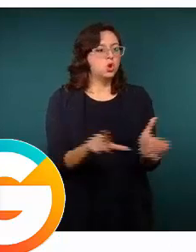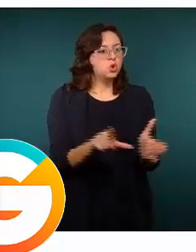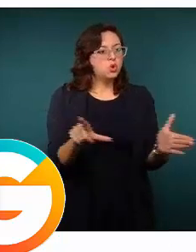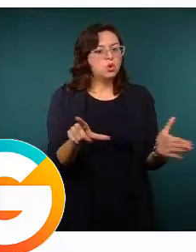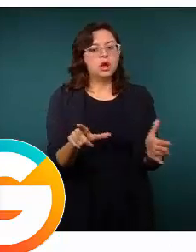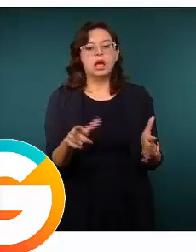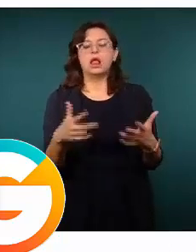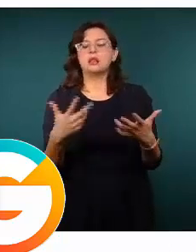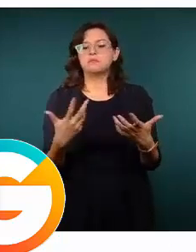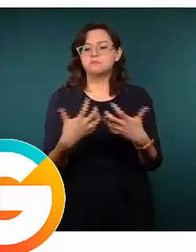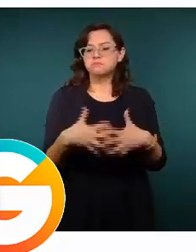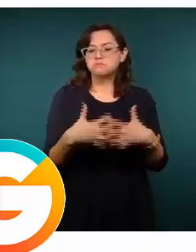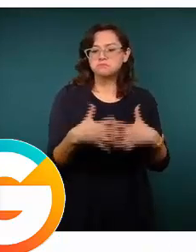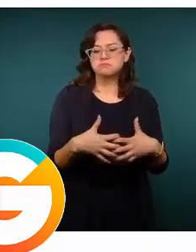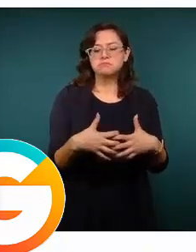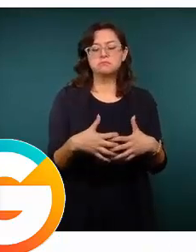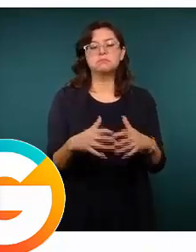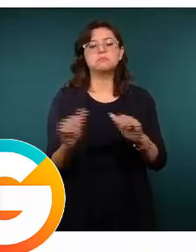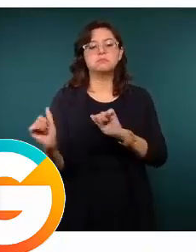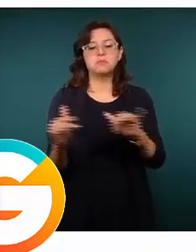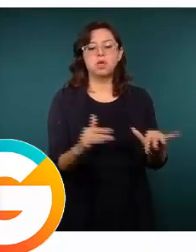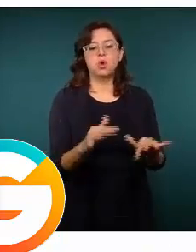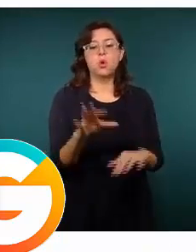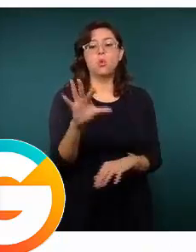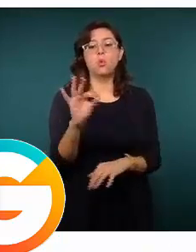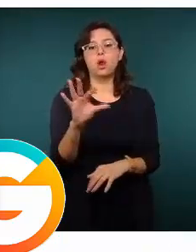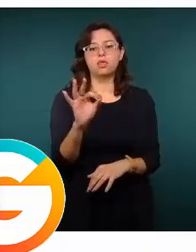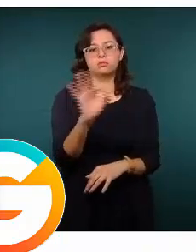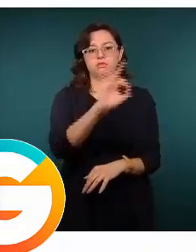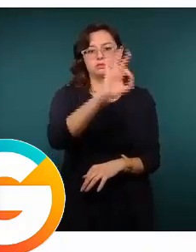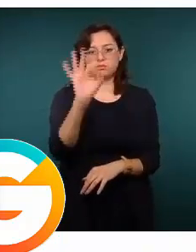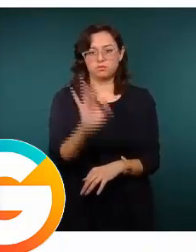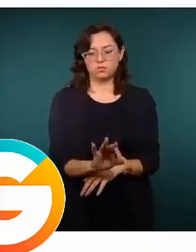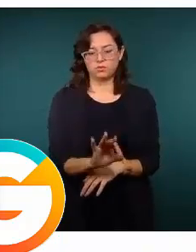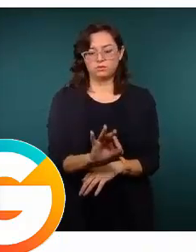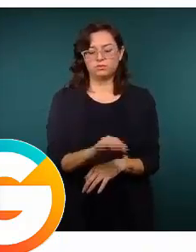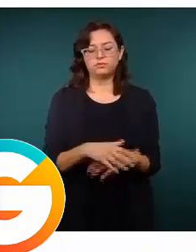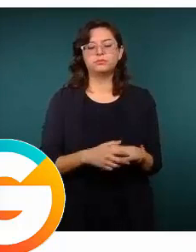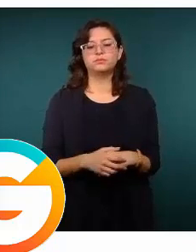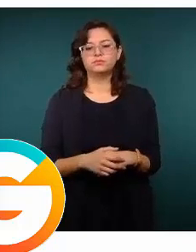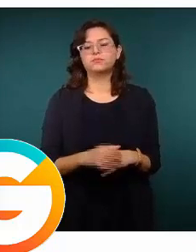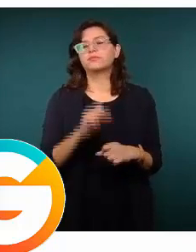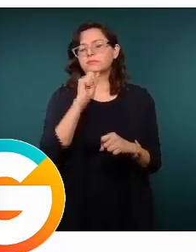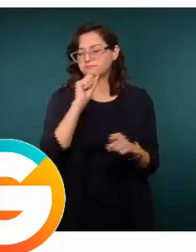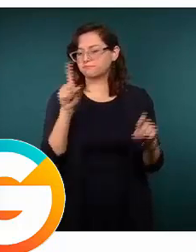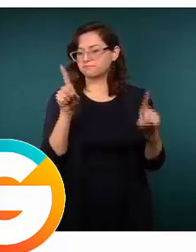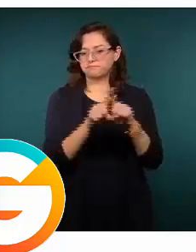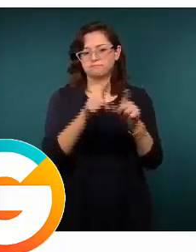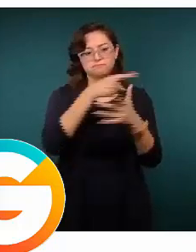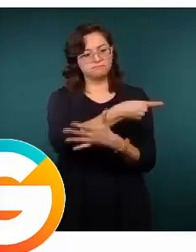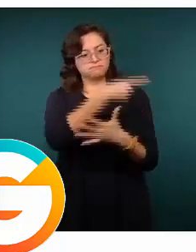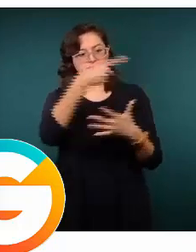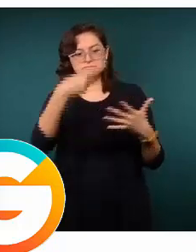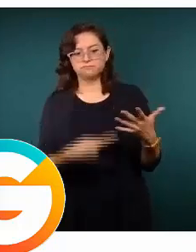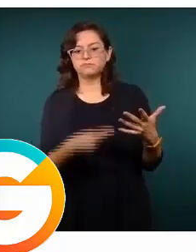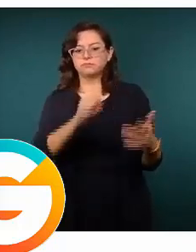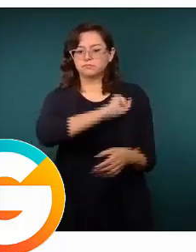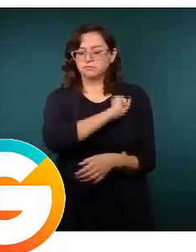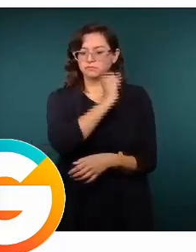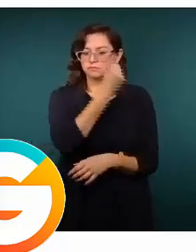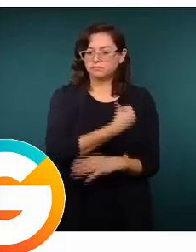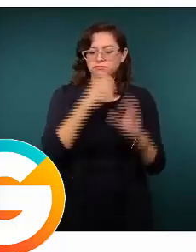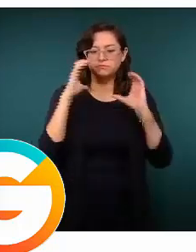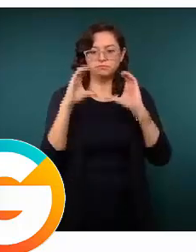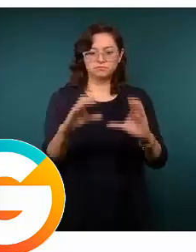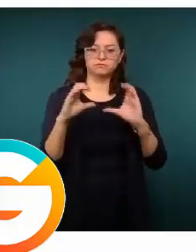establecimientos, manufactura con un aforo del 40 por ciento y con, por supuesto, las medidas de higiene y de prevención y de sana distancia que son